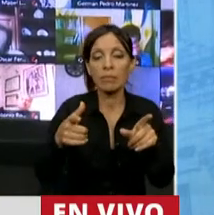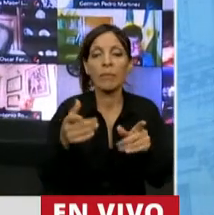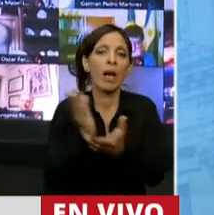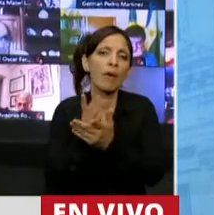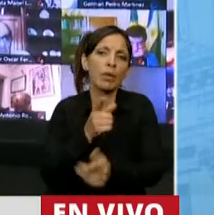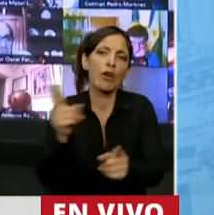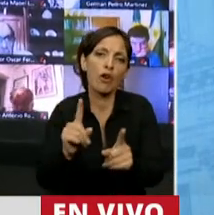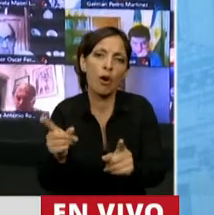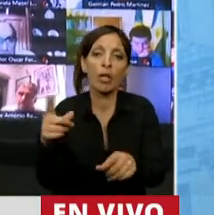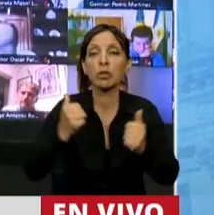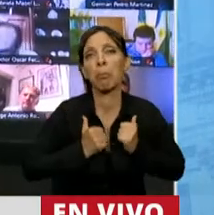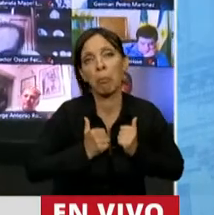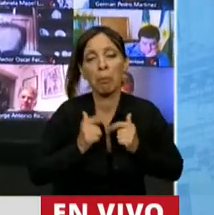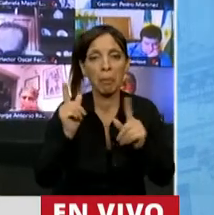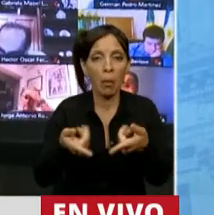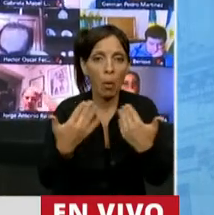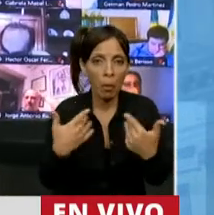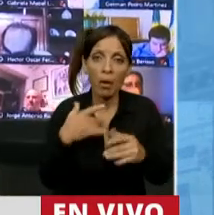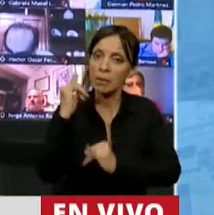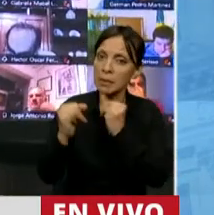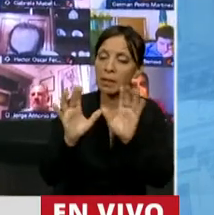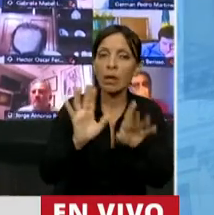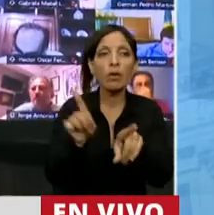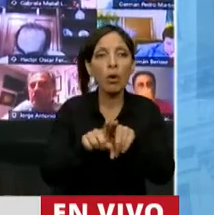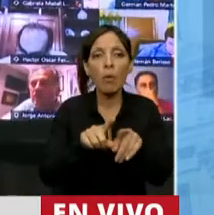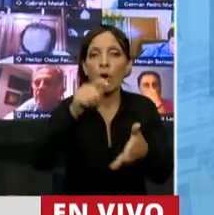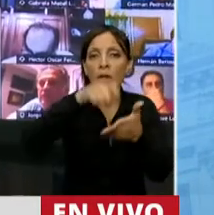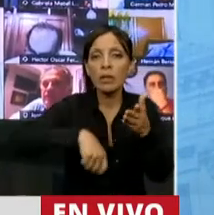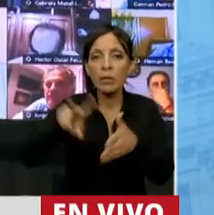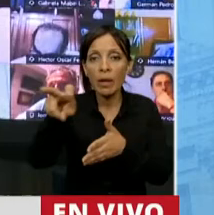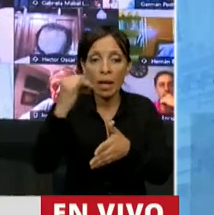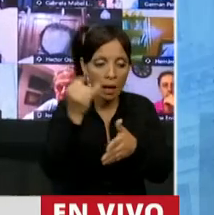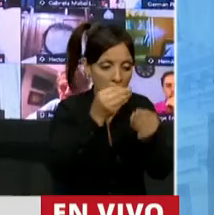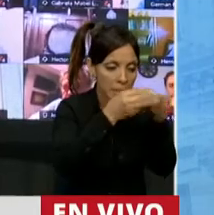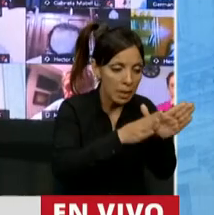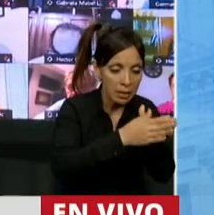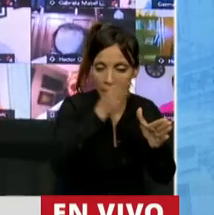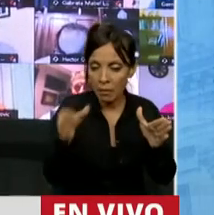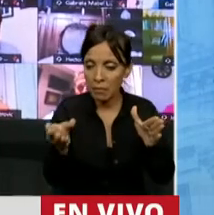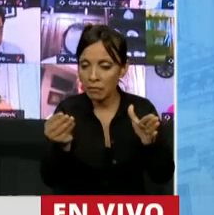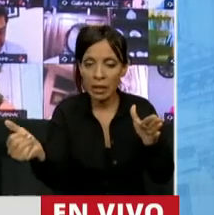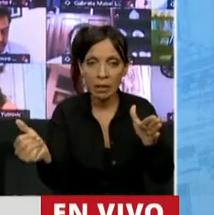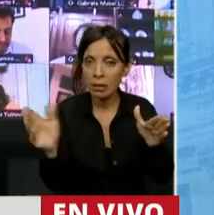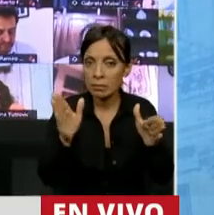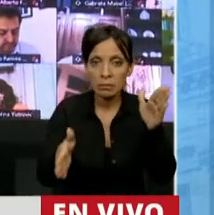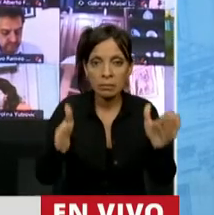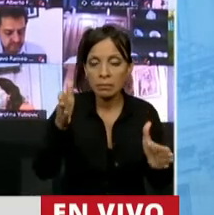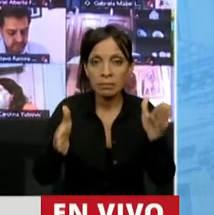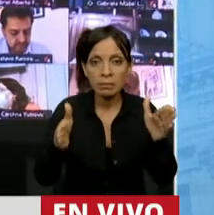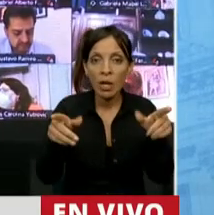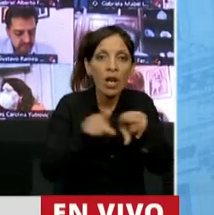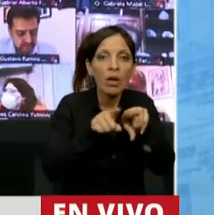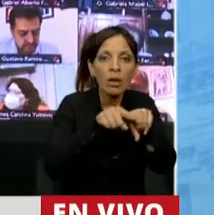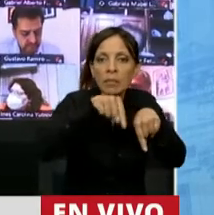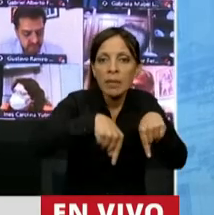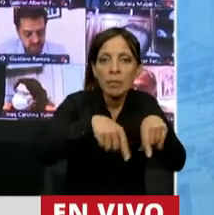y tienen derecho de estar sentados, así como un contrato de alquiler tiene una fecha de comienzo y una fecha de finalización, lo mismo